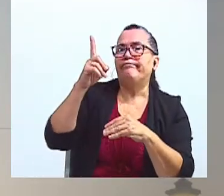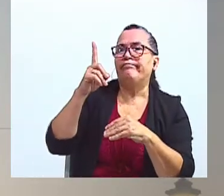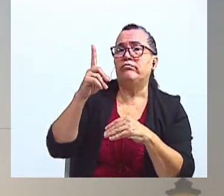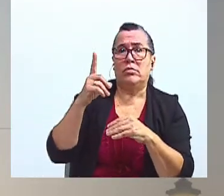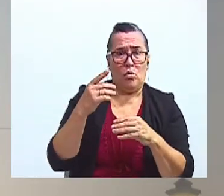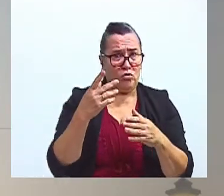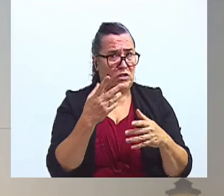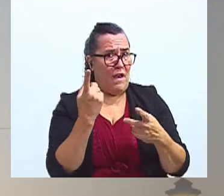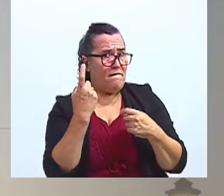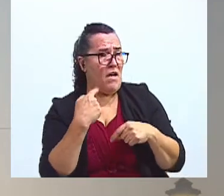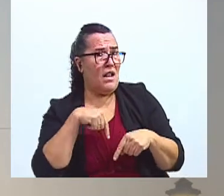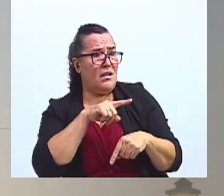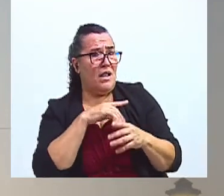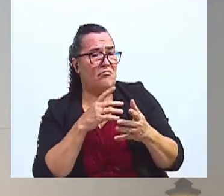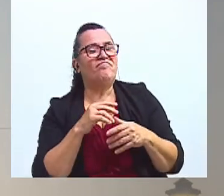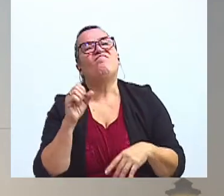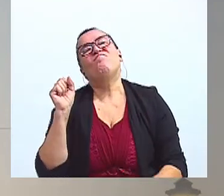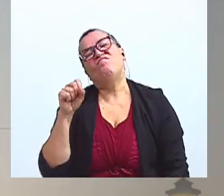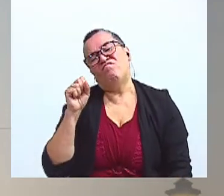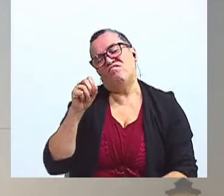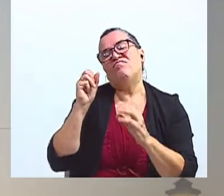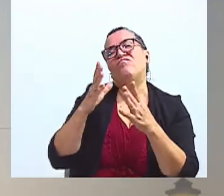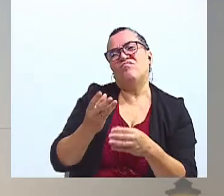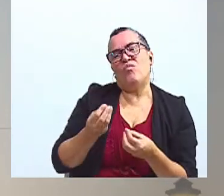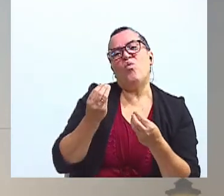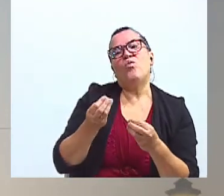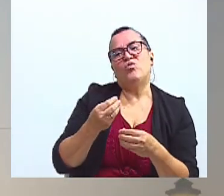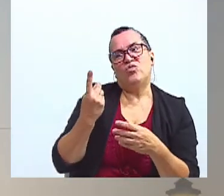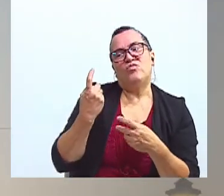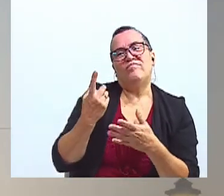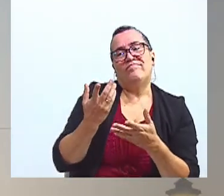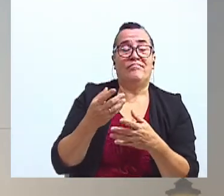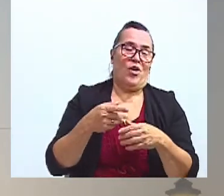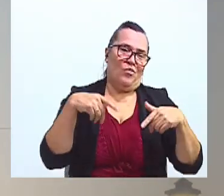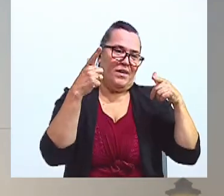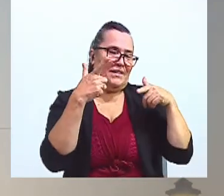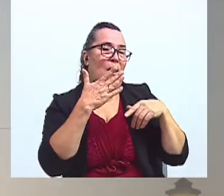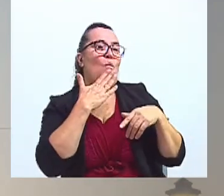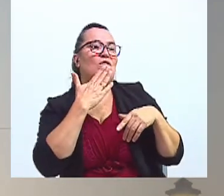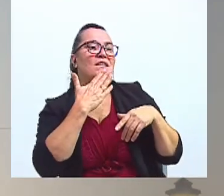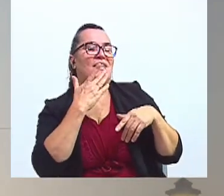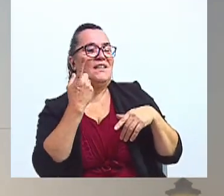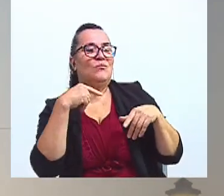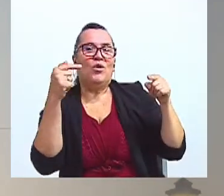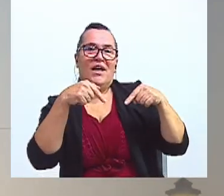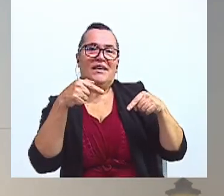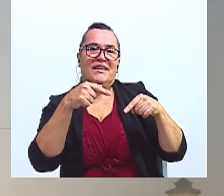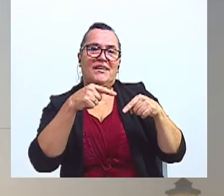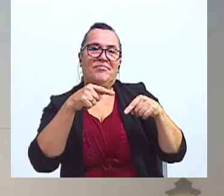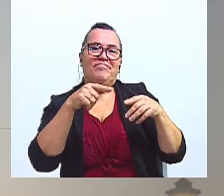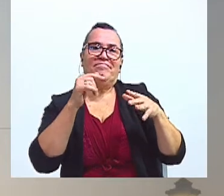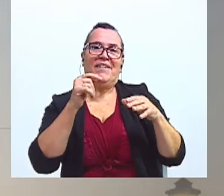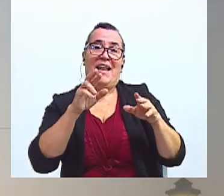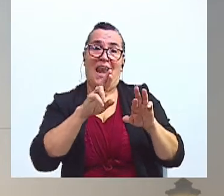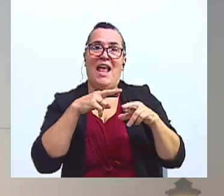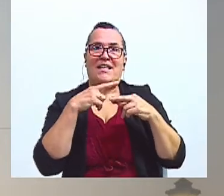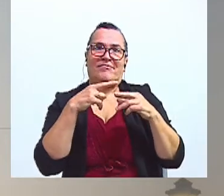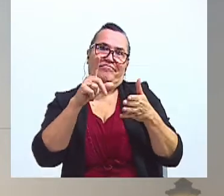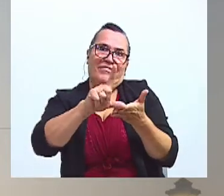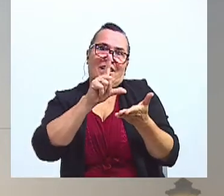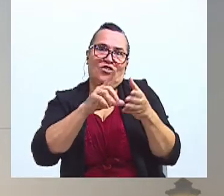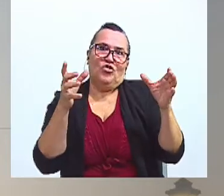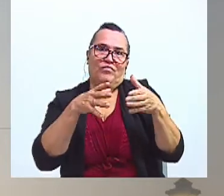¿Nos extraña? Sí, profe, bastante. Bueno, Marcela, muchas gracias por estar aquí durante esta sesión de